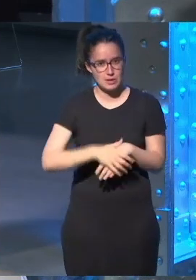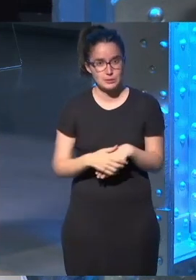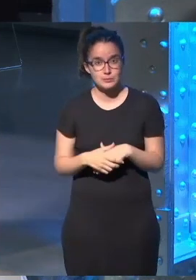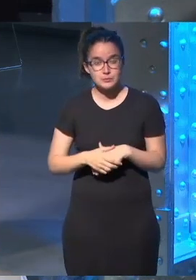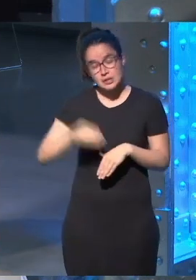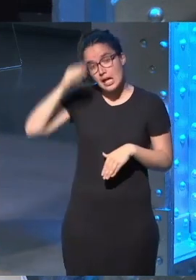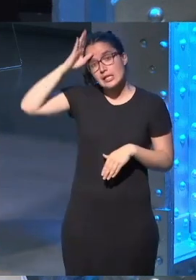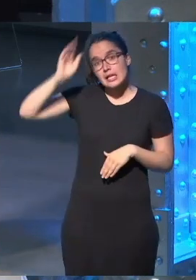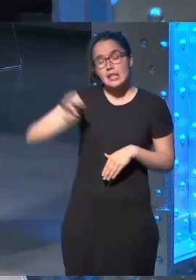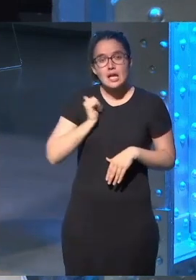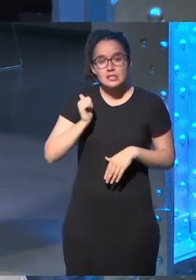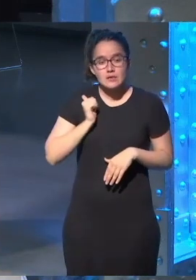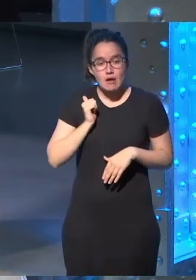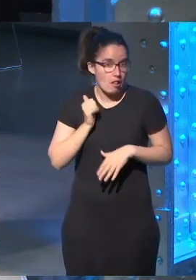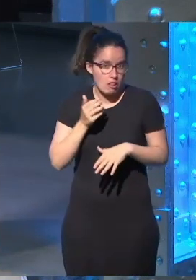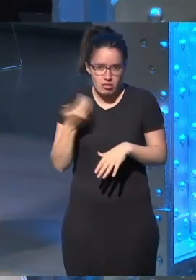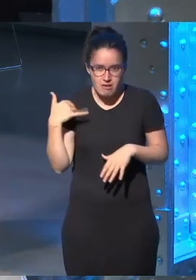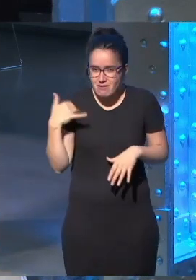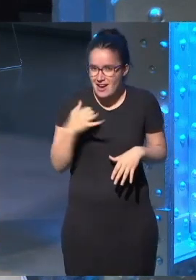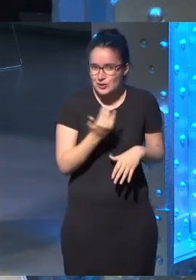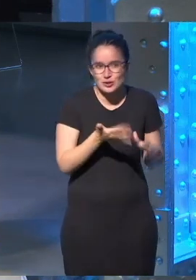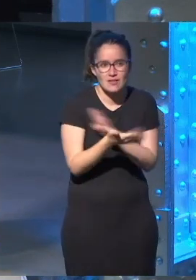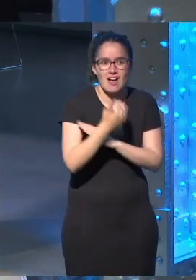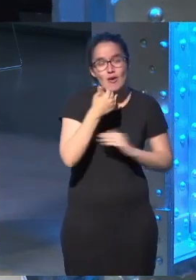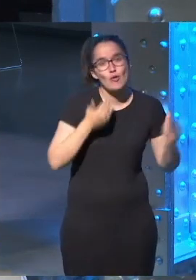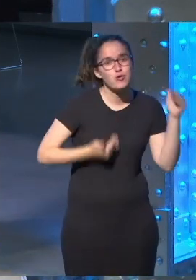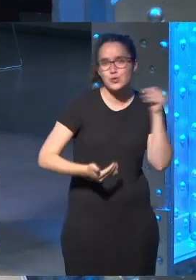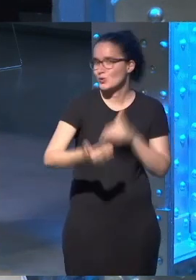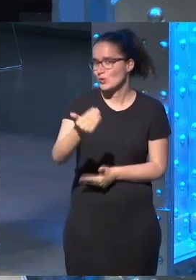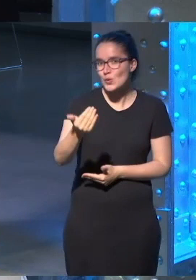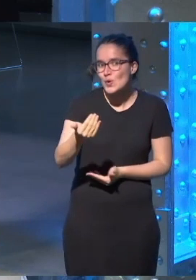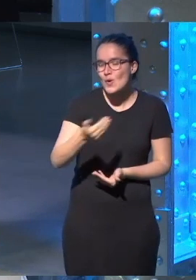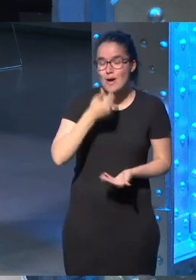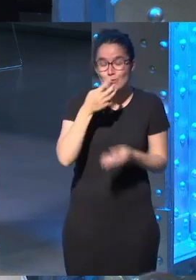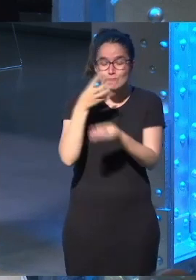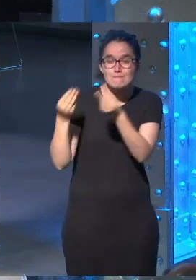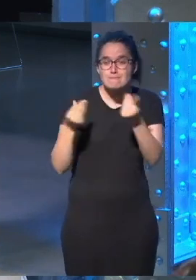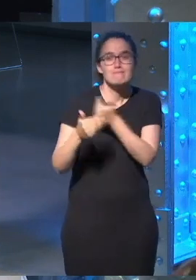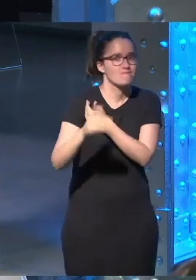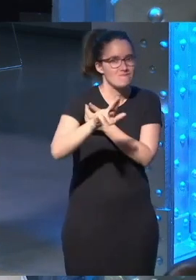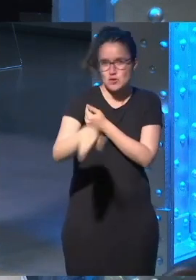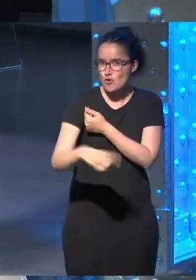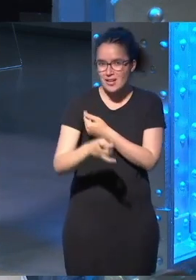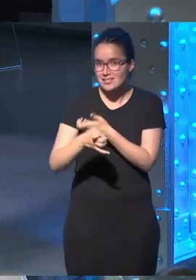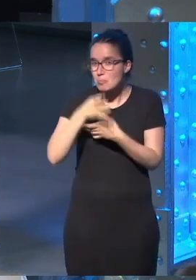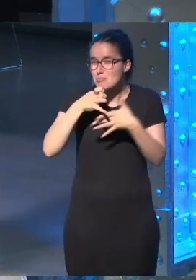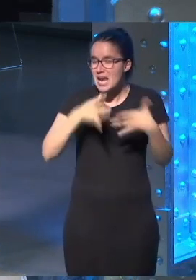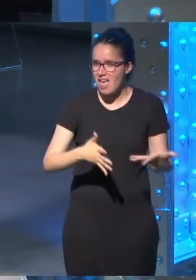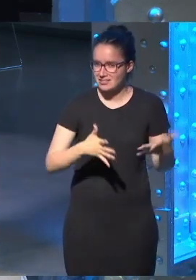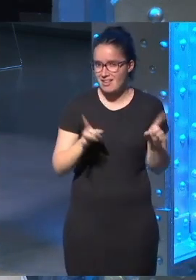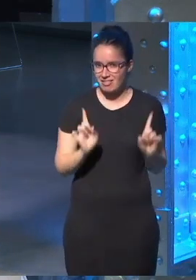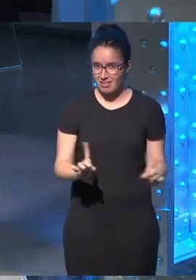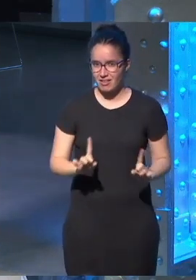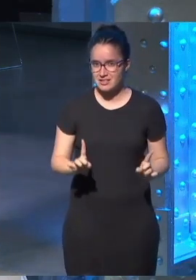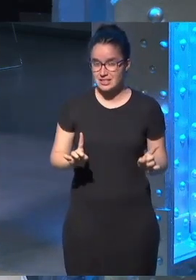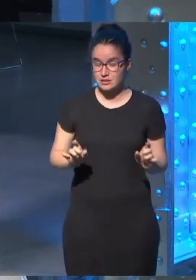La inteligencia artificial está aquí, ya no es algo de futuro, es algo de presente. Desde